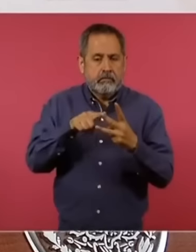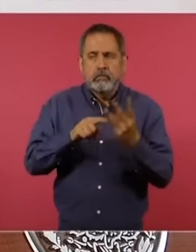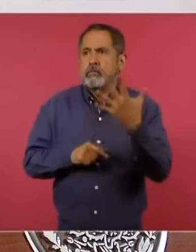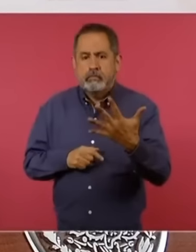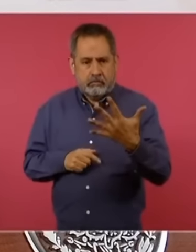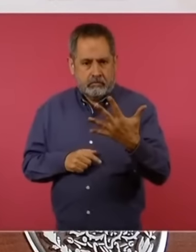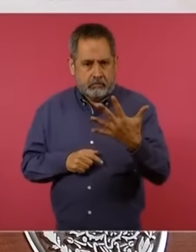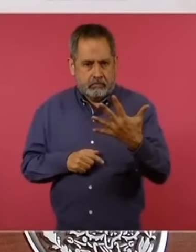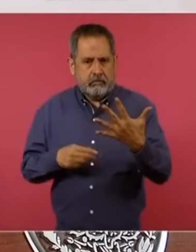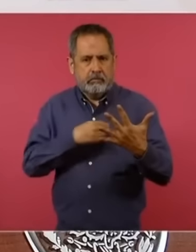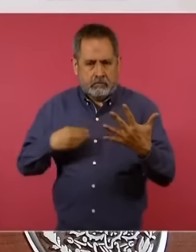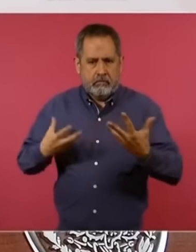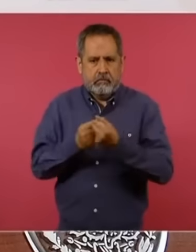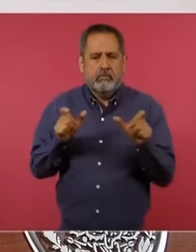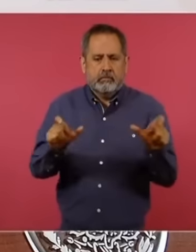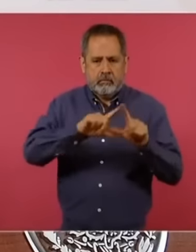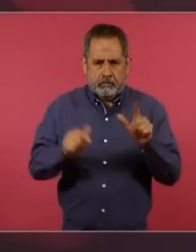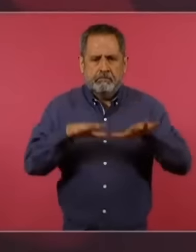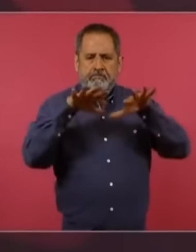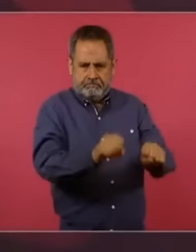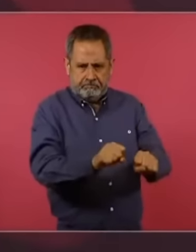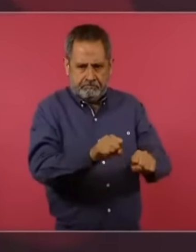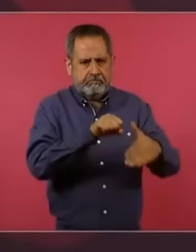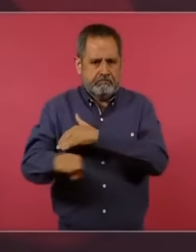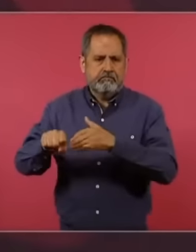cinco miembros de la Guardia Nacional detenidos,